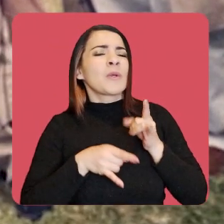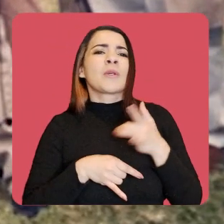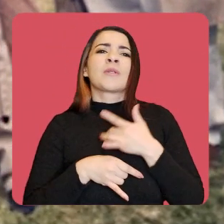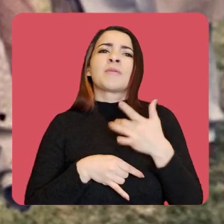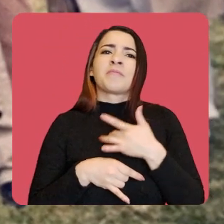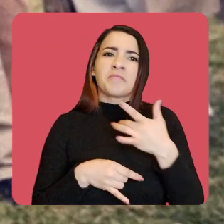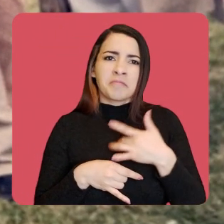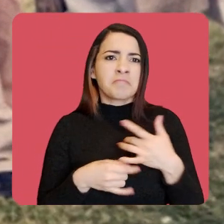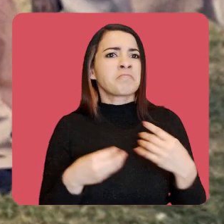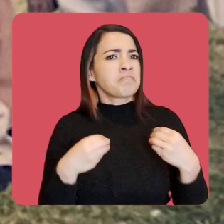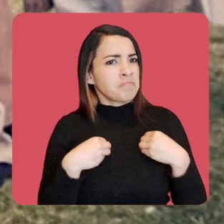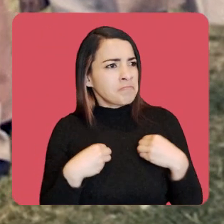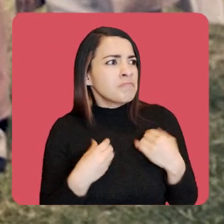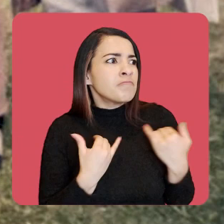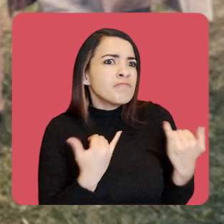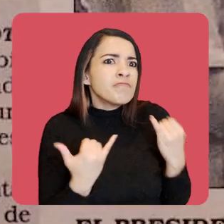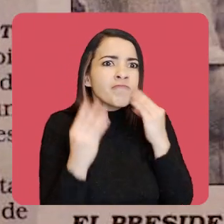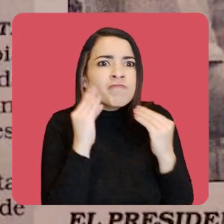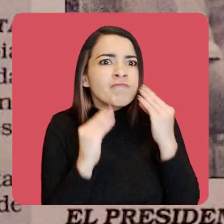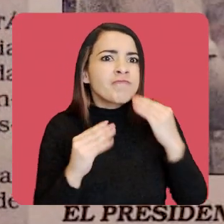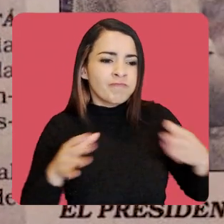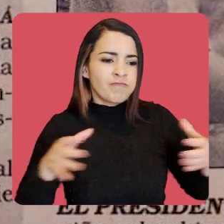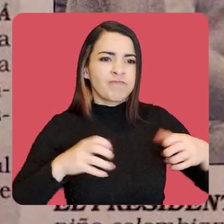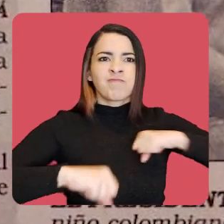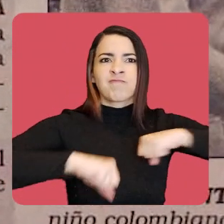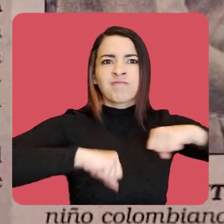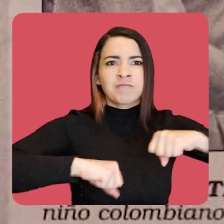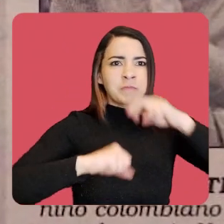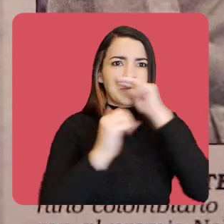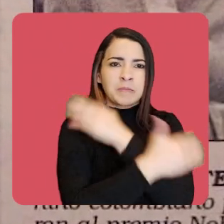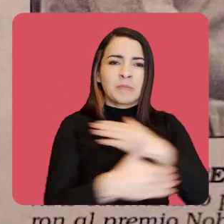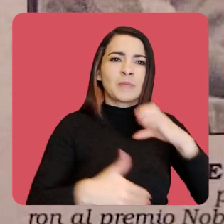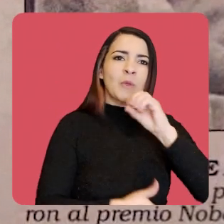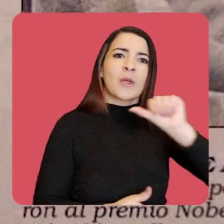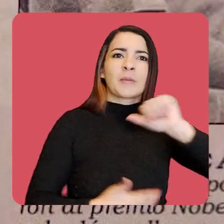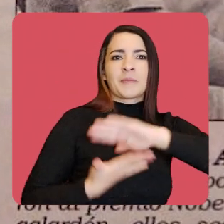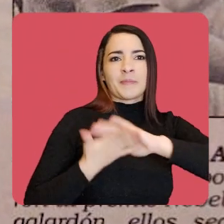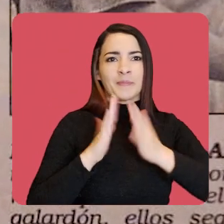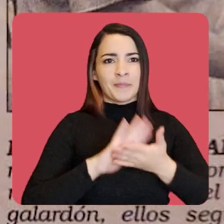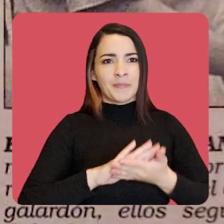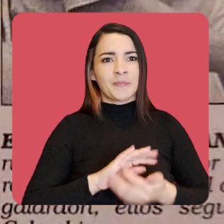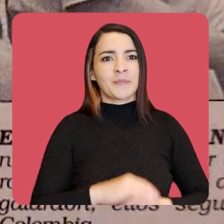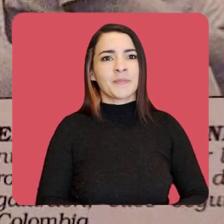podía convivir y que se podía vivenciar dentro del movimiento de los niños y las niñas por la paz.